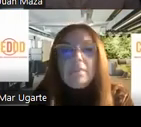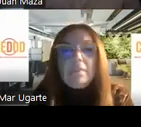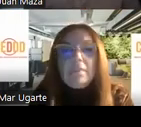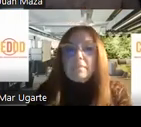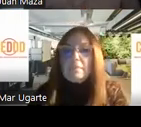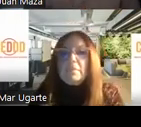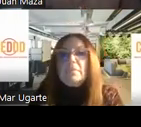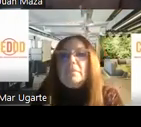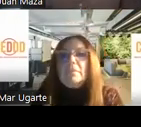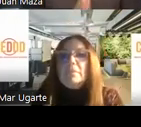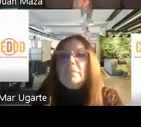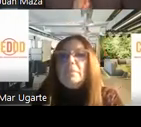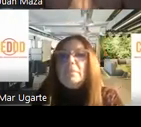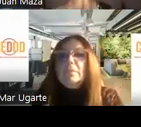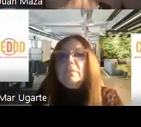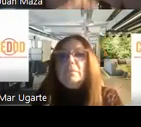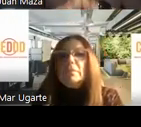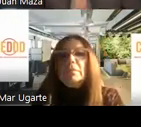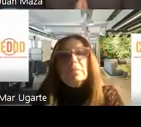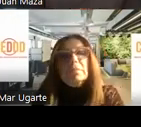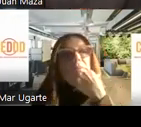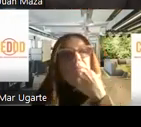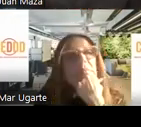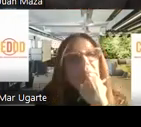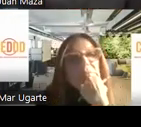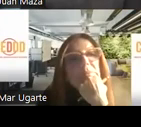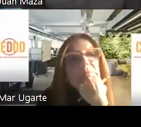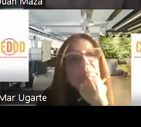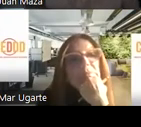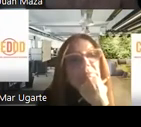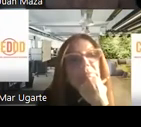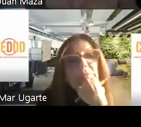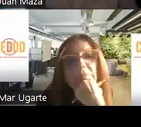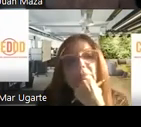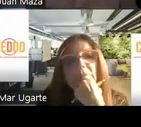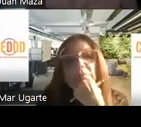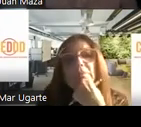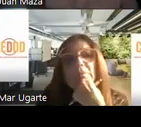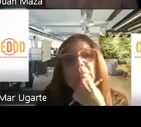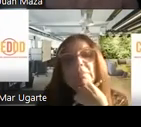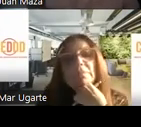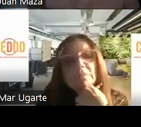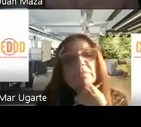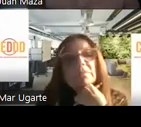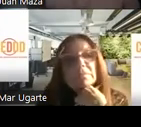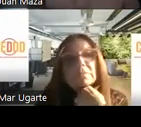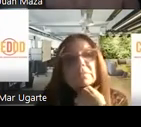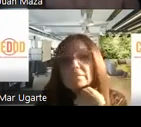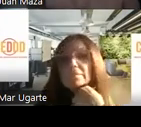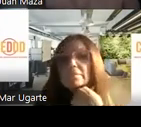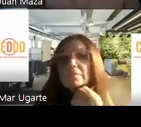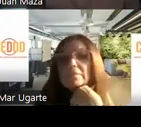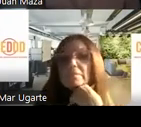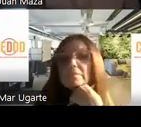menos durante 12 meses. Con lo cual, eso también conlleva una complementación que yo entiendo que es muy difícil. Sobre todo,